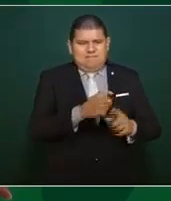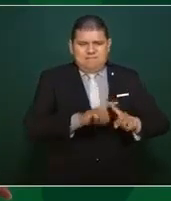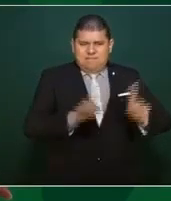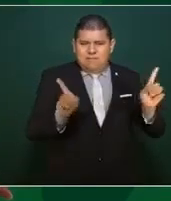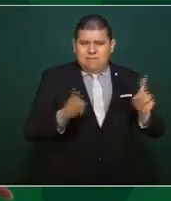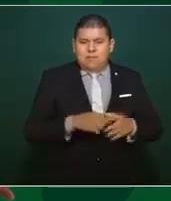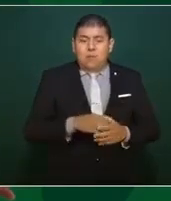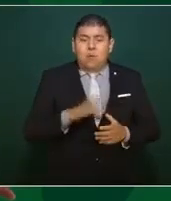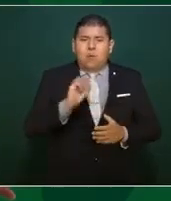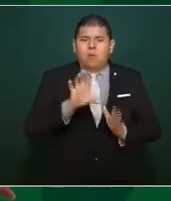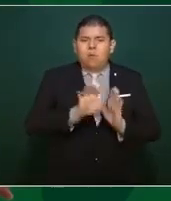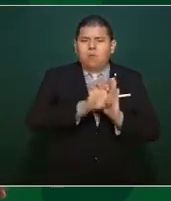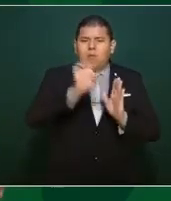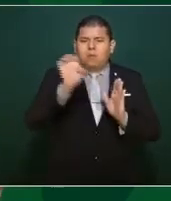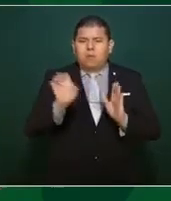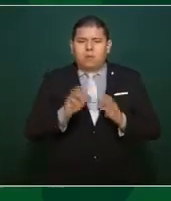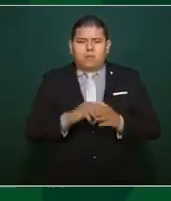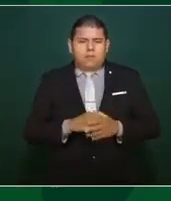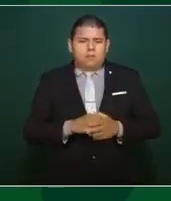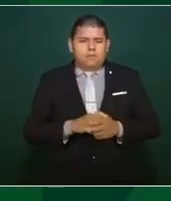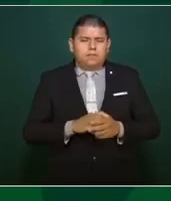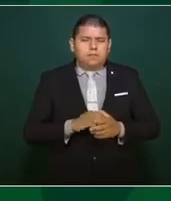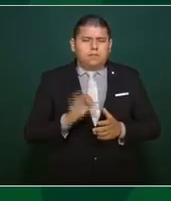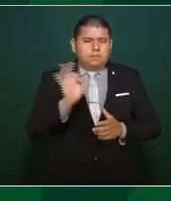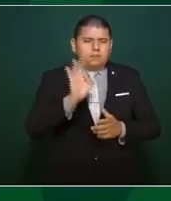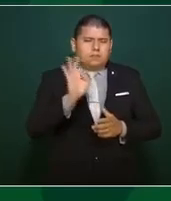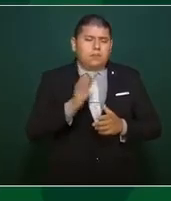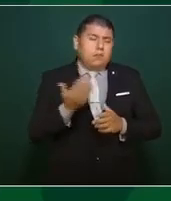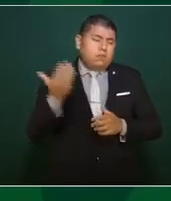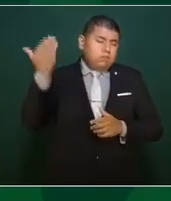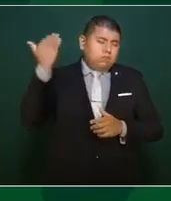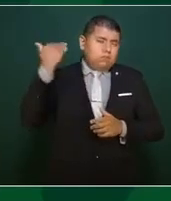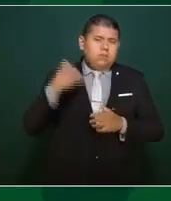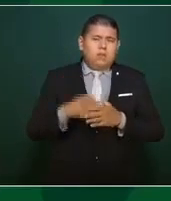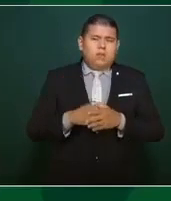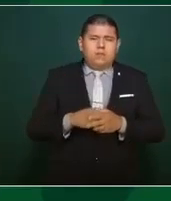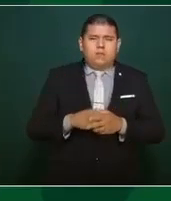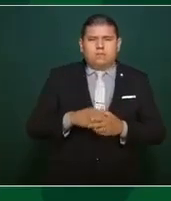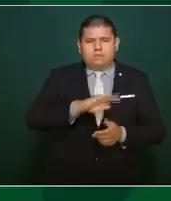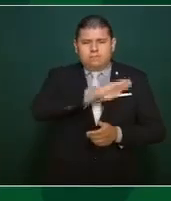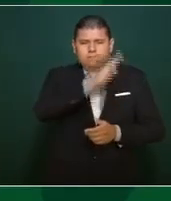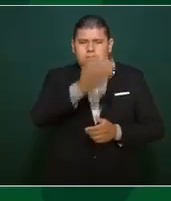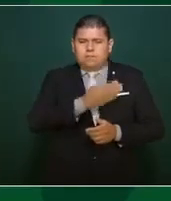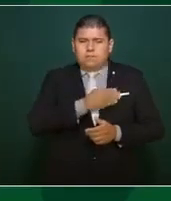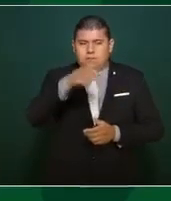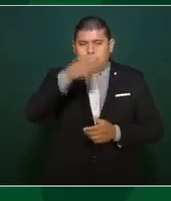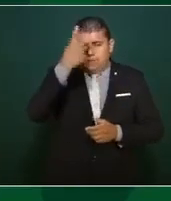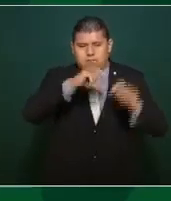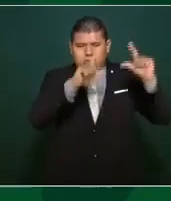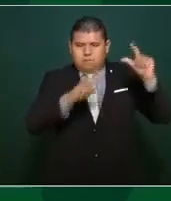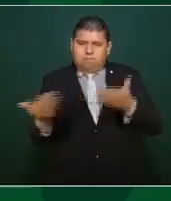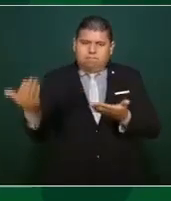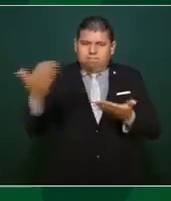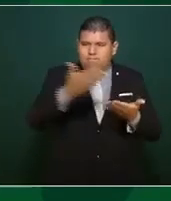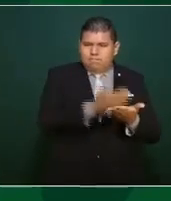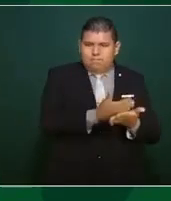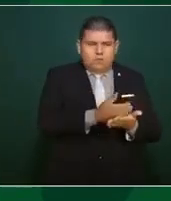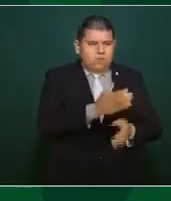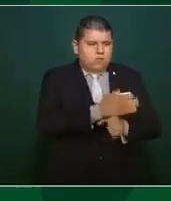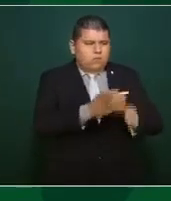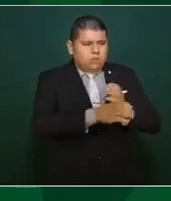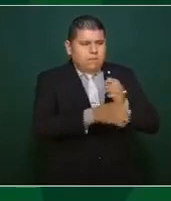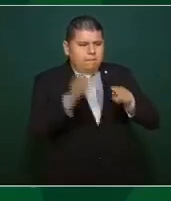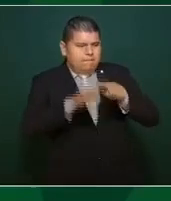había registrado desde la época colonial. Nunca habían saqueado tanto a